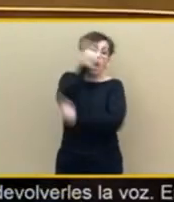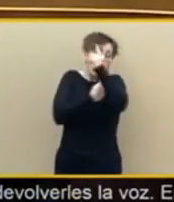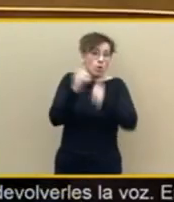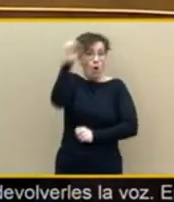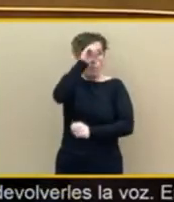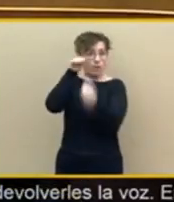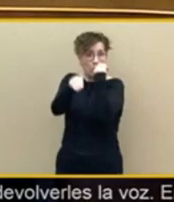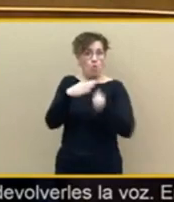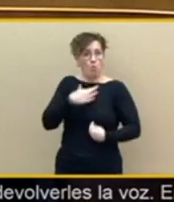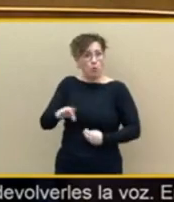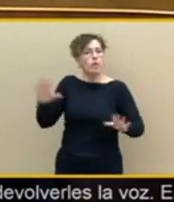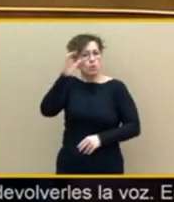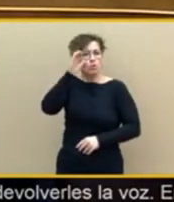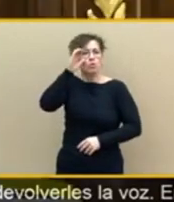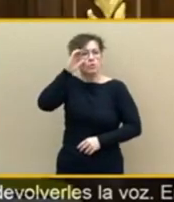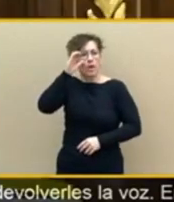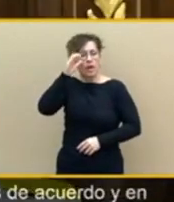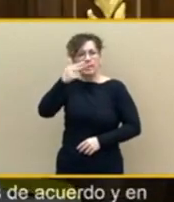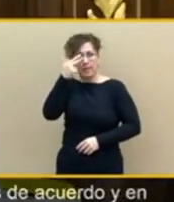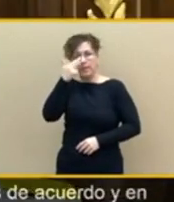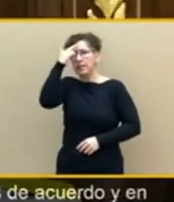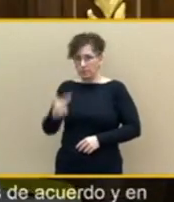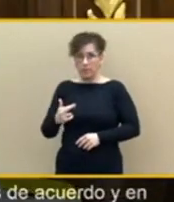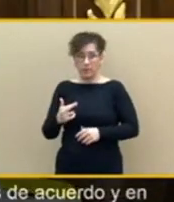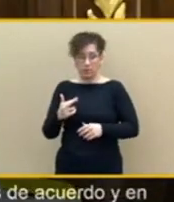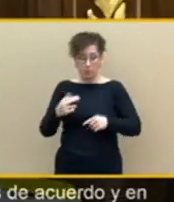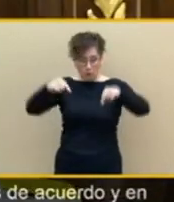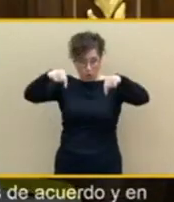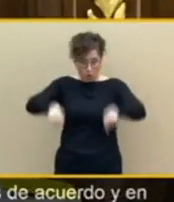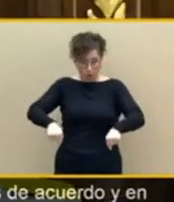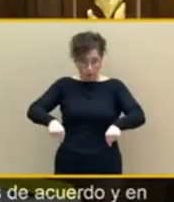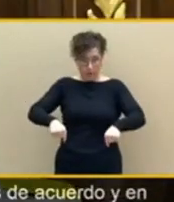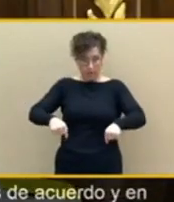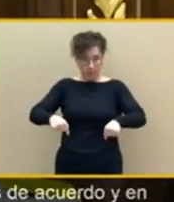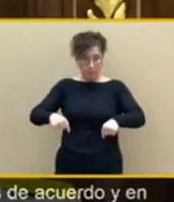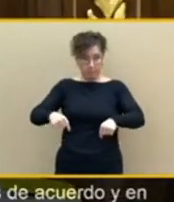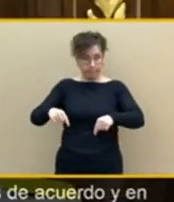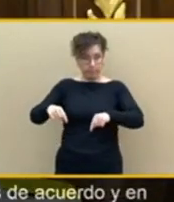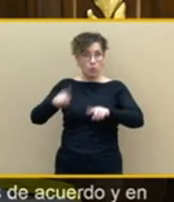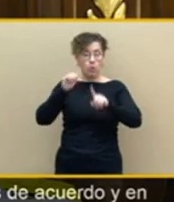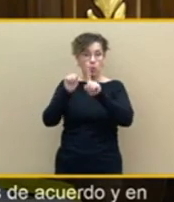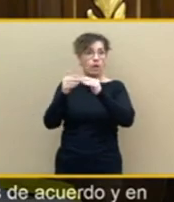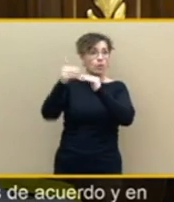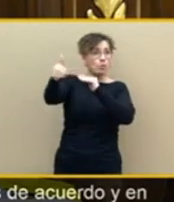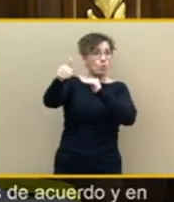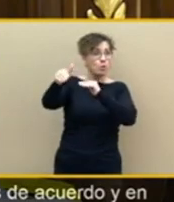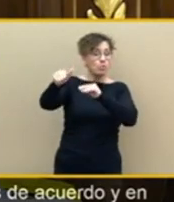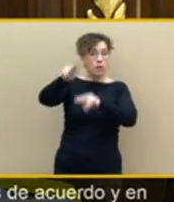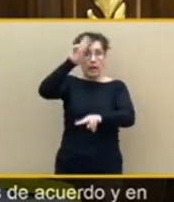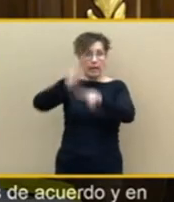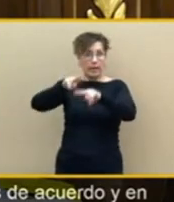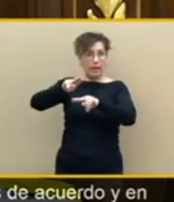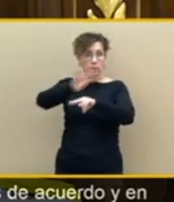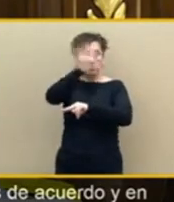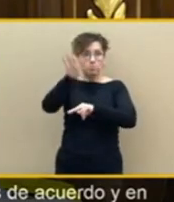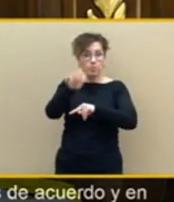empezáis a ver la suciedad panfletaria como no la va a ver en el parlamento como no la va a en asamblea o como no la va a ver en el